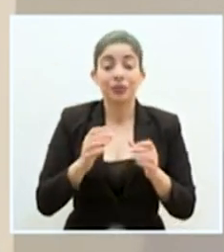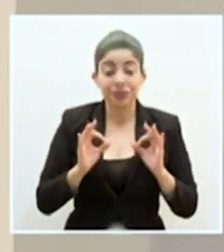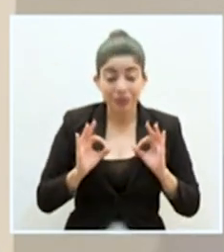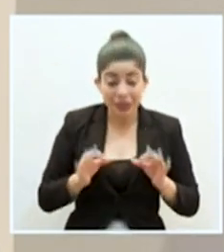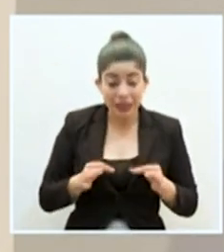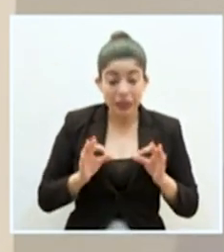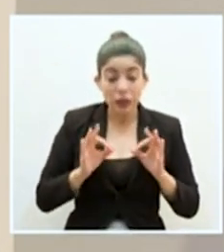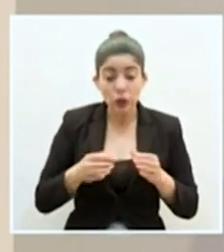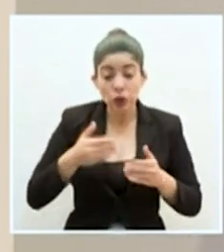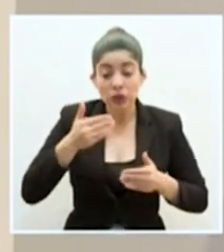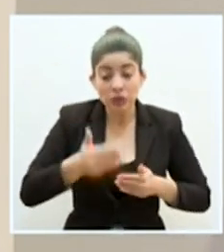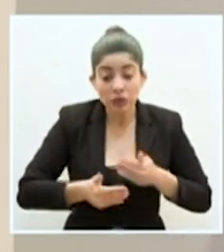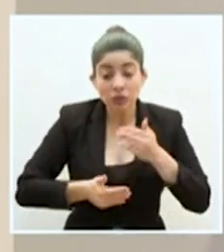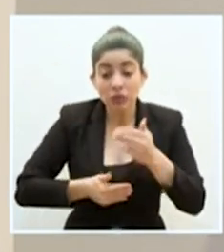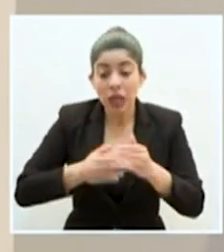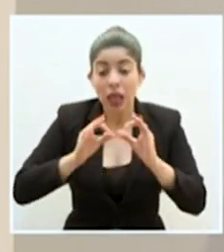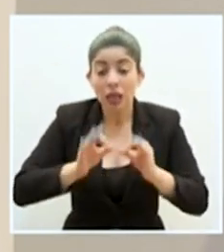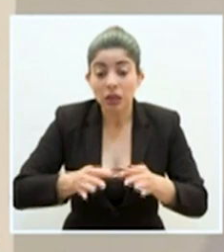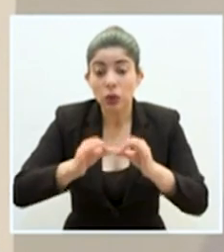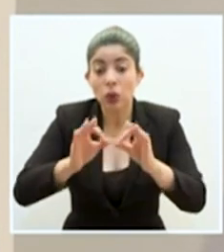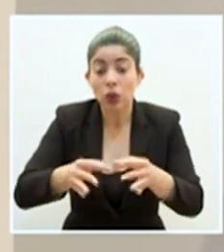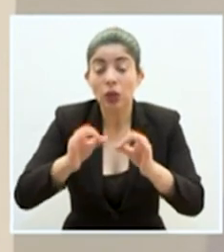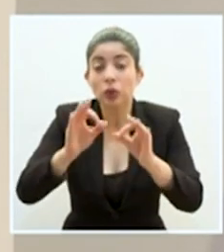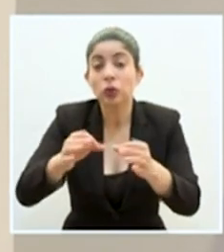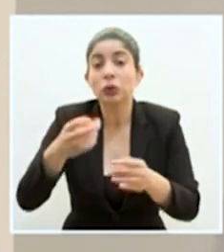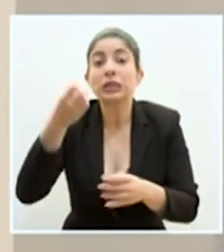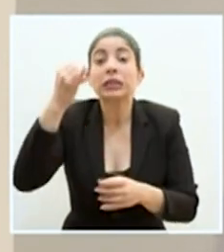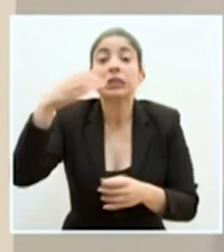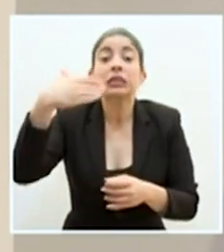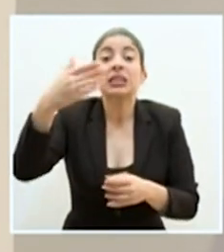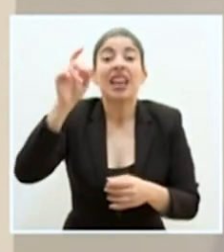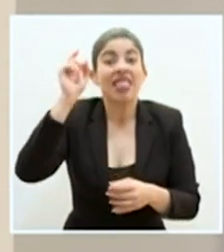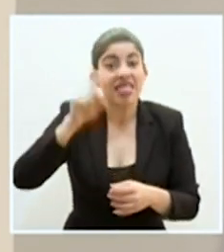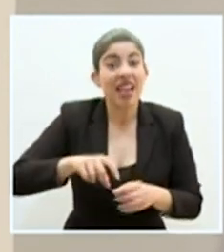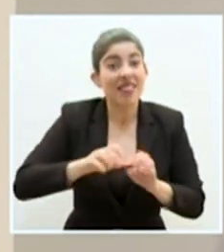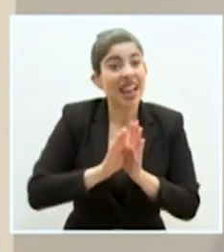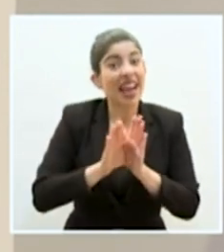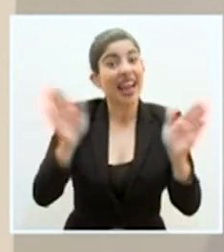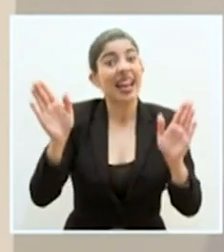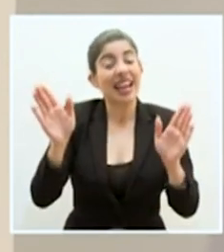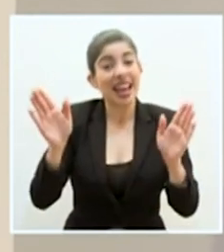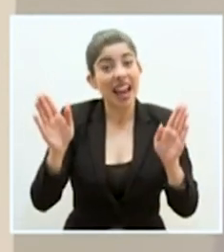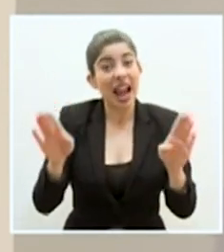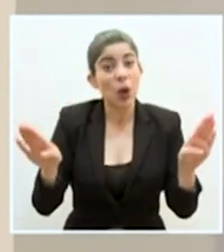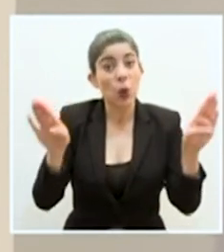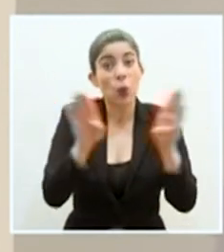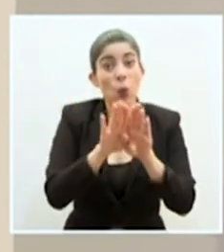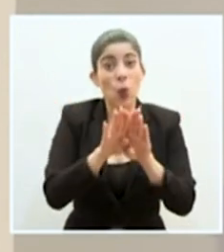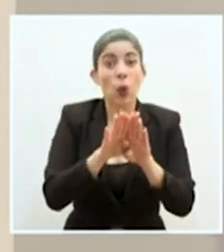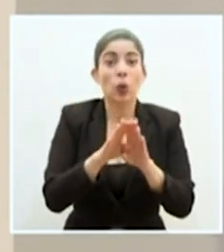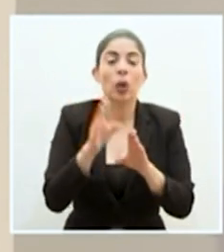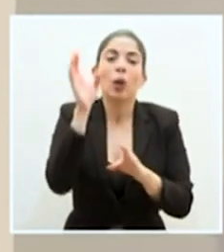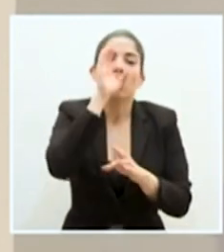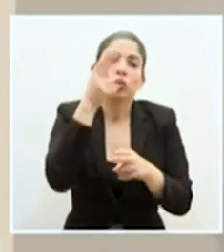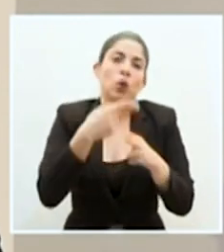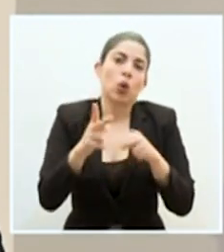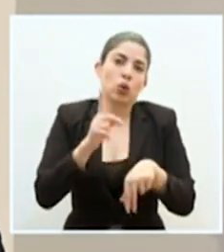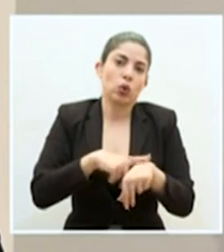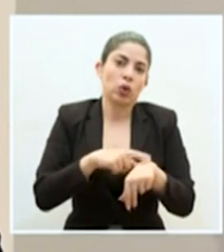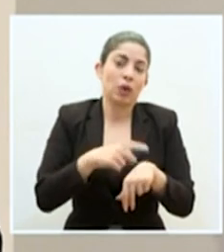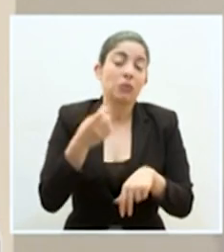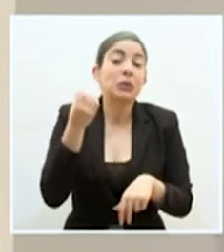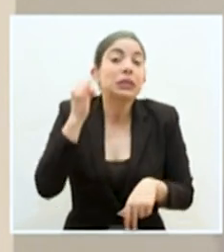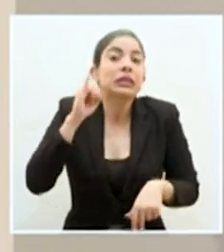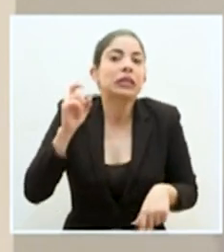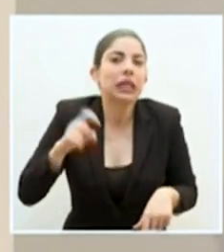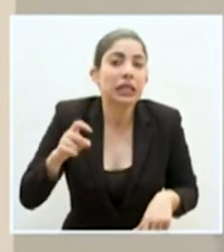que se van a tomar en su momento y si llegamos eventualmente a una cuarentena generalizada la haremos por el menor tiempo posible, si eso fuera el caso, si existe ya